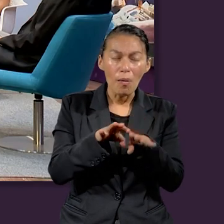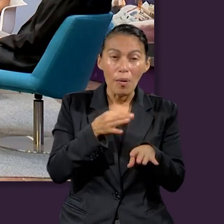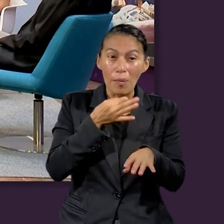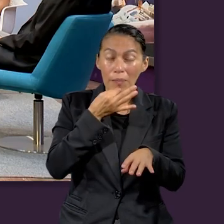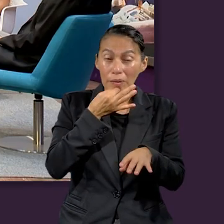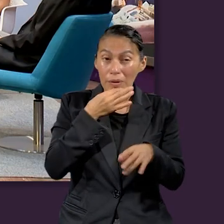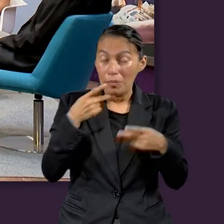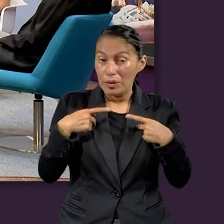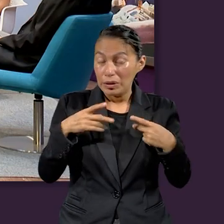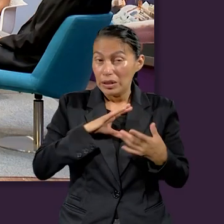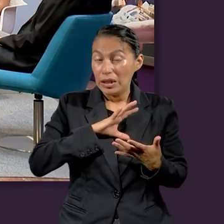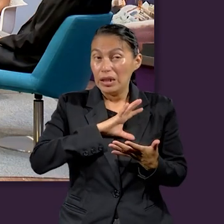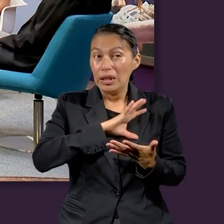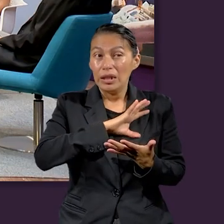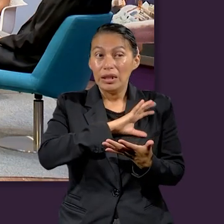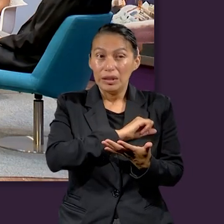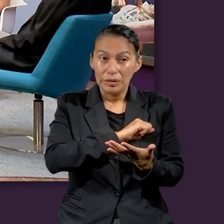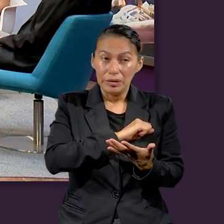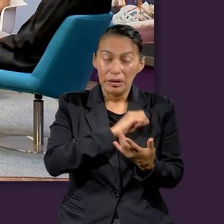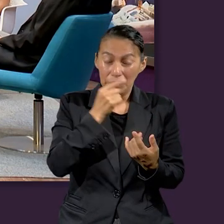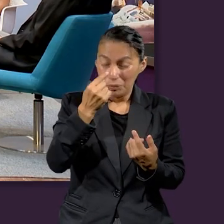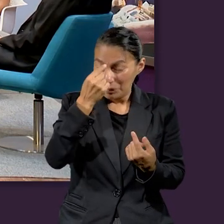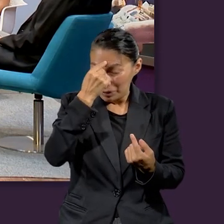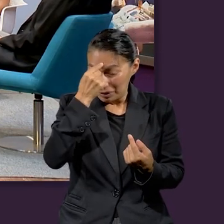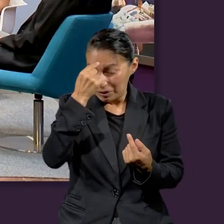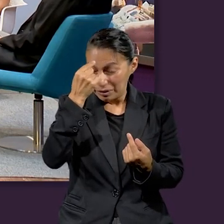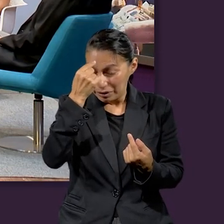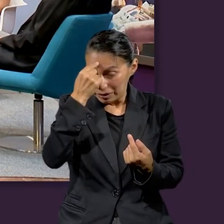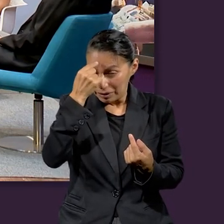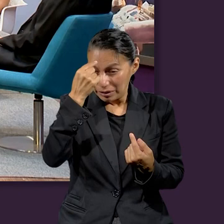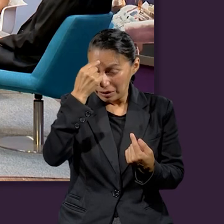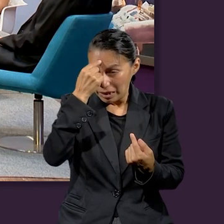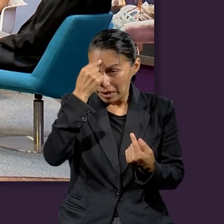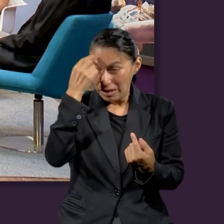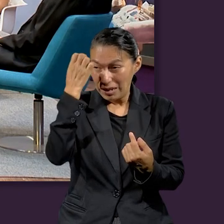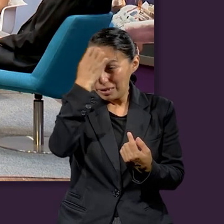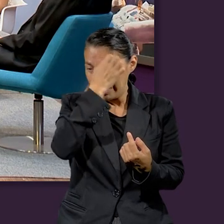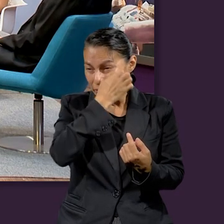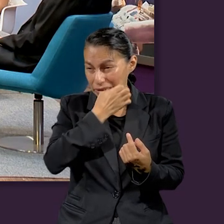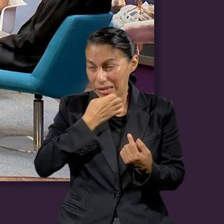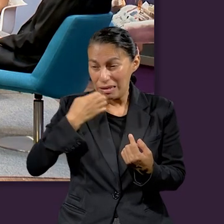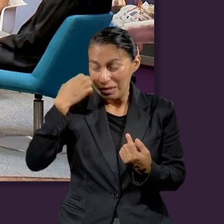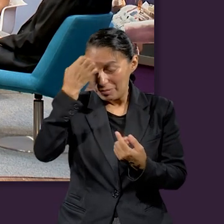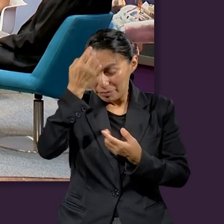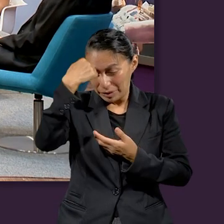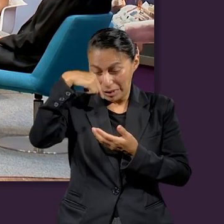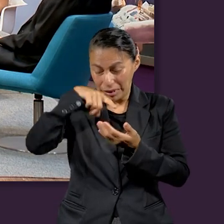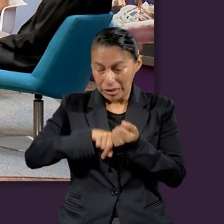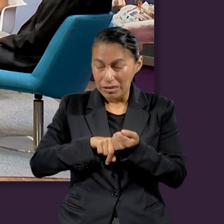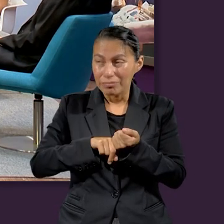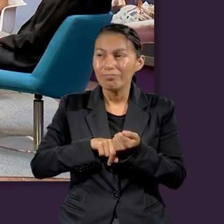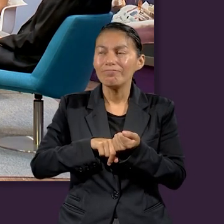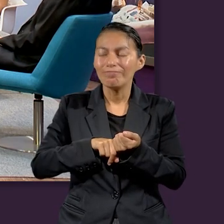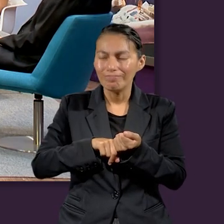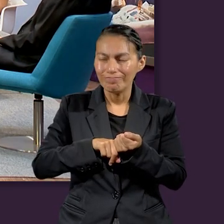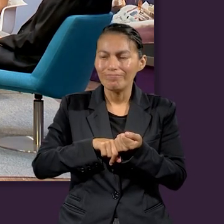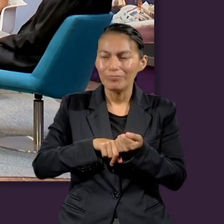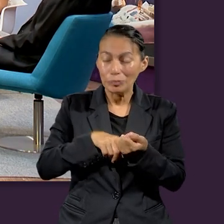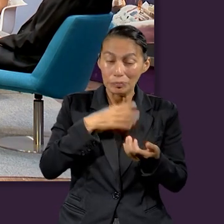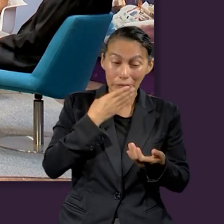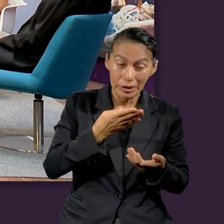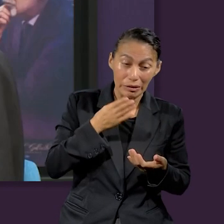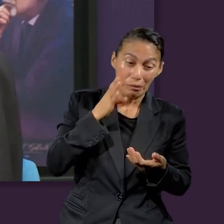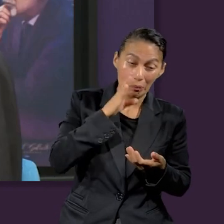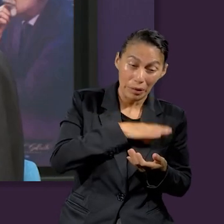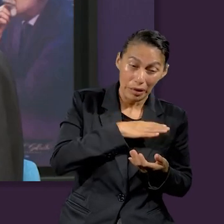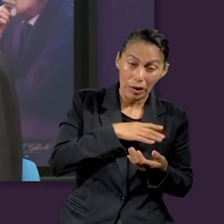de tristeza. Tú mencionabas que era un momento de reflexión, era un momento de análisis, de valoración de cómo había